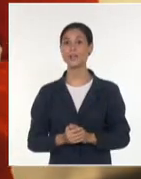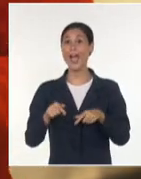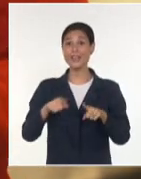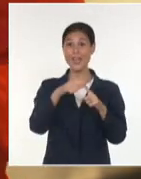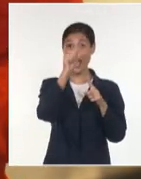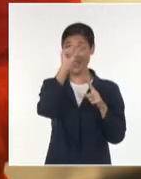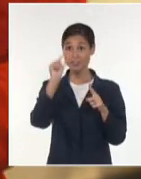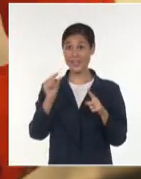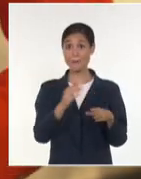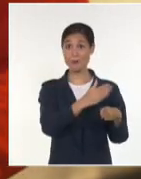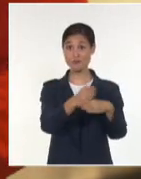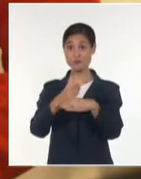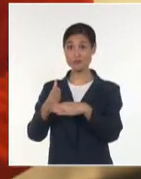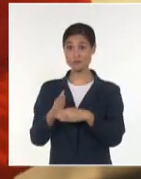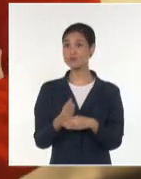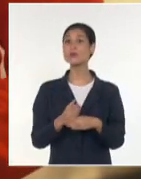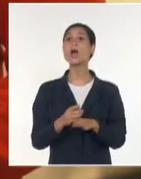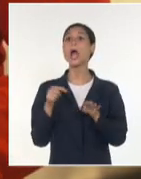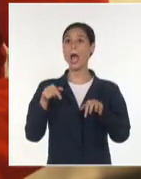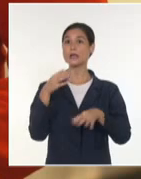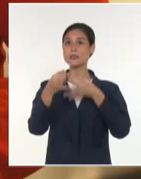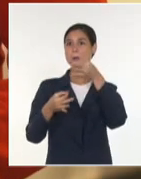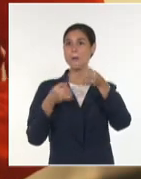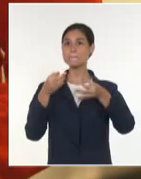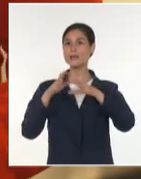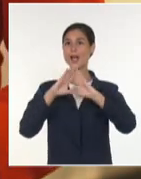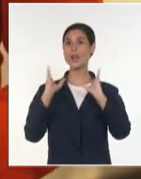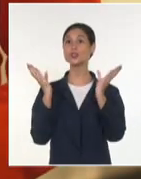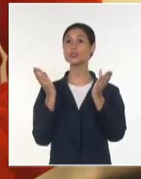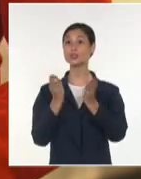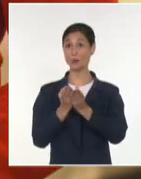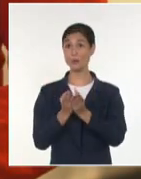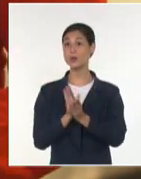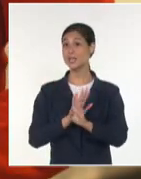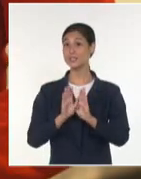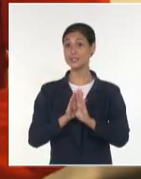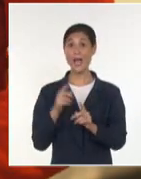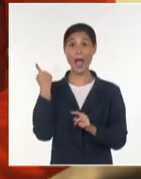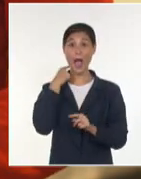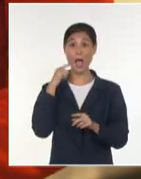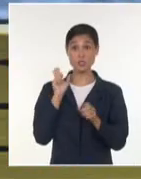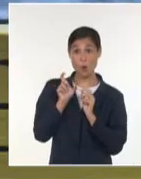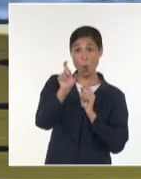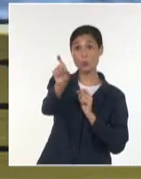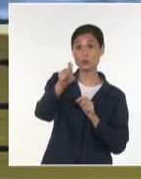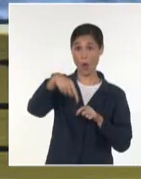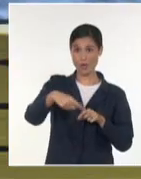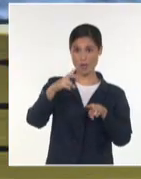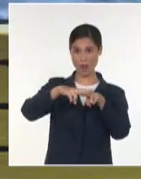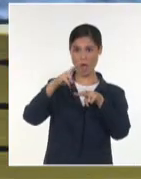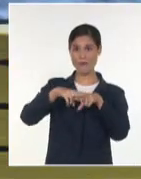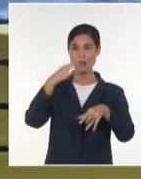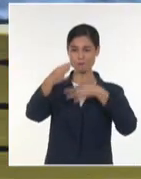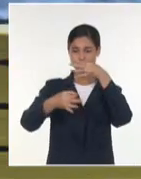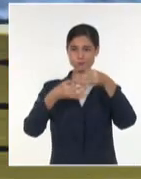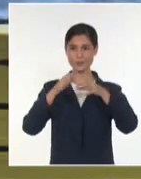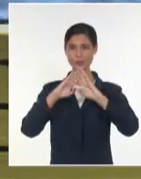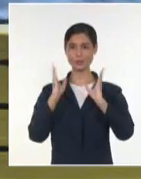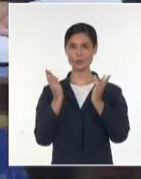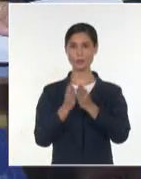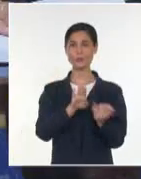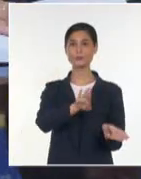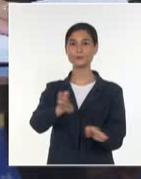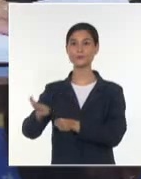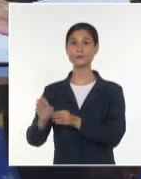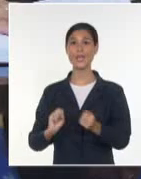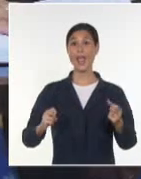y sus vínculos con el desarrollo sostenible, se debatirá a finales de año en la capital cubana. El evento internacional